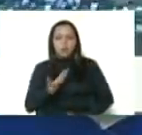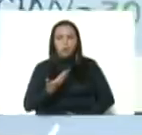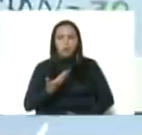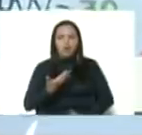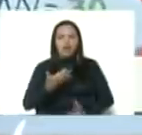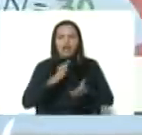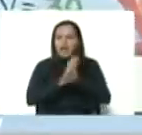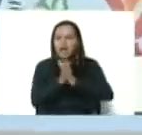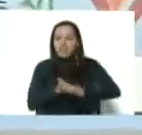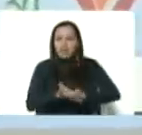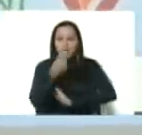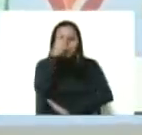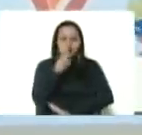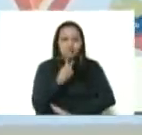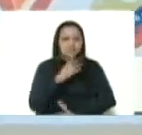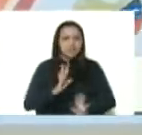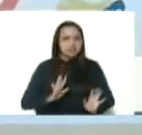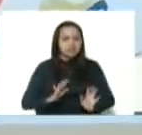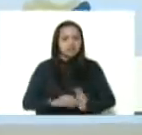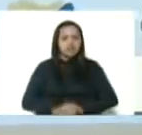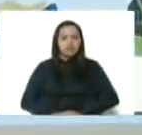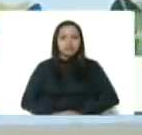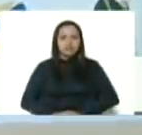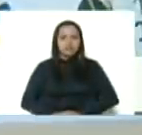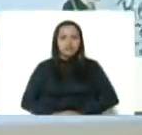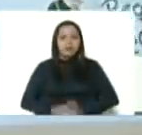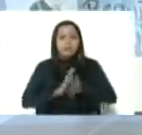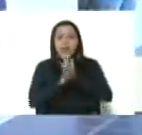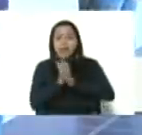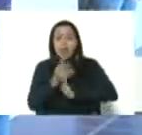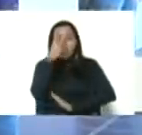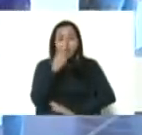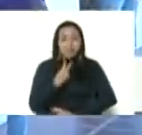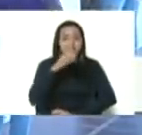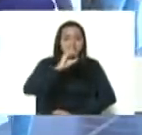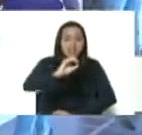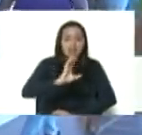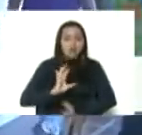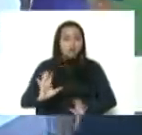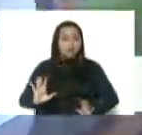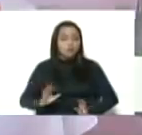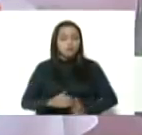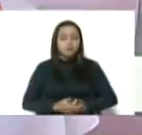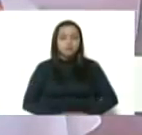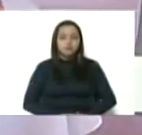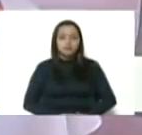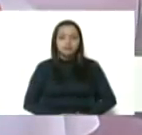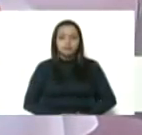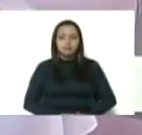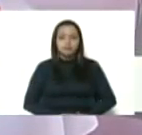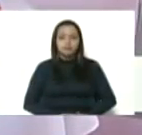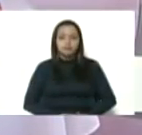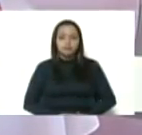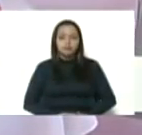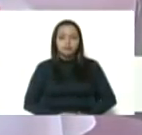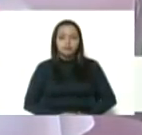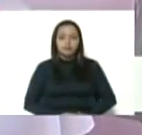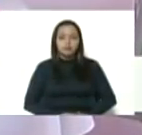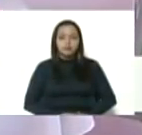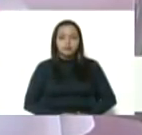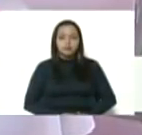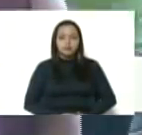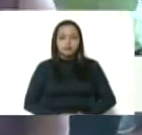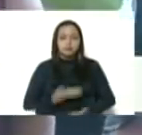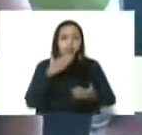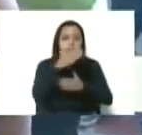la pobreza, para abatir, para llegar a pobreza cero, para atacar los